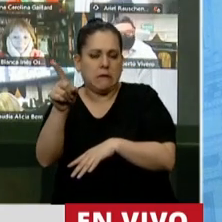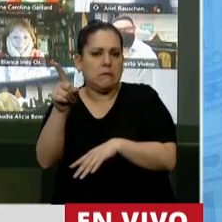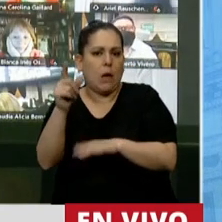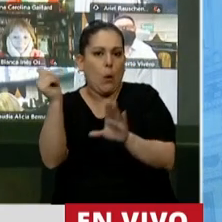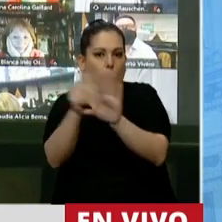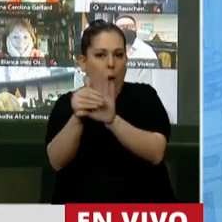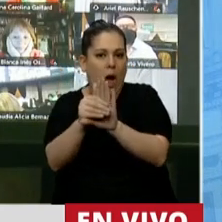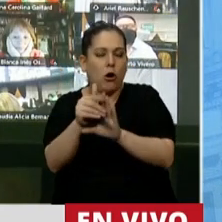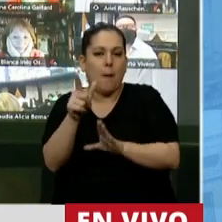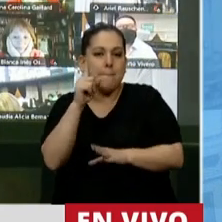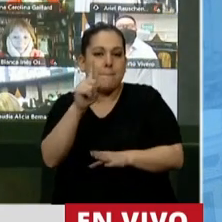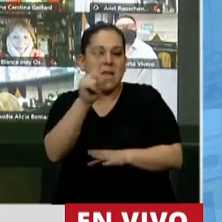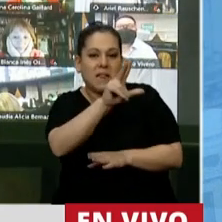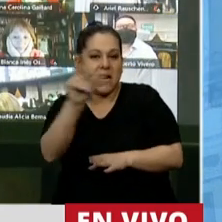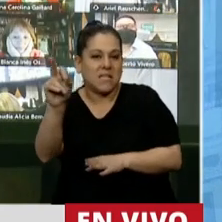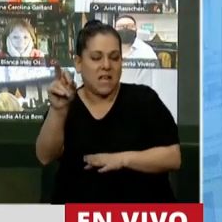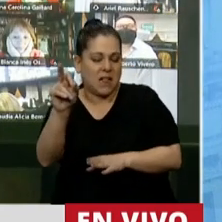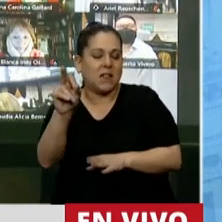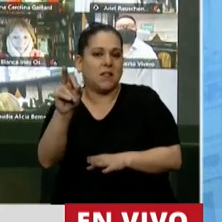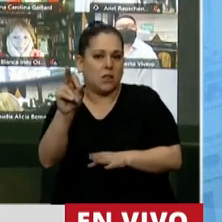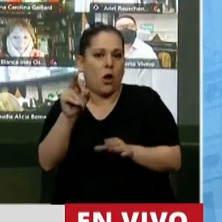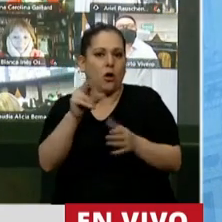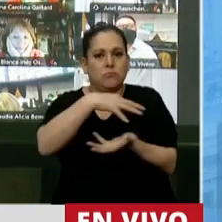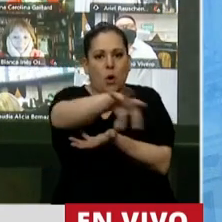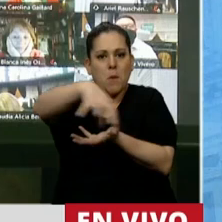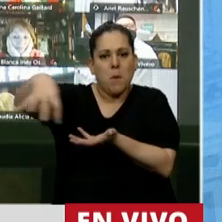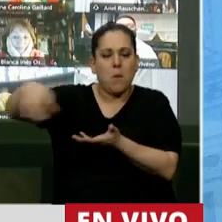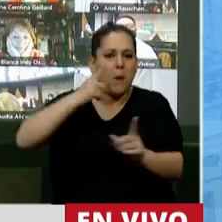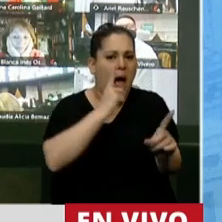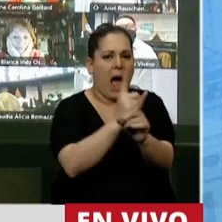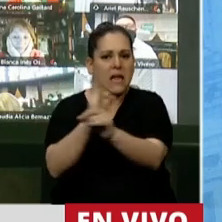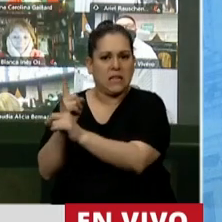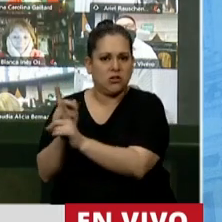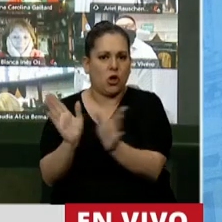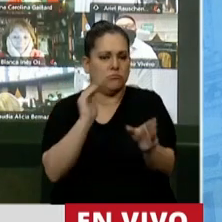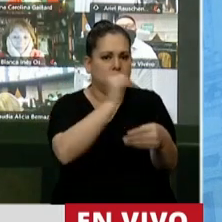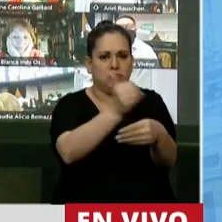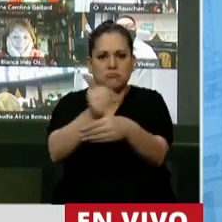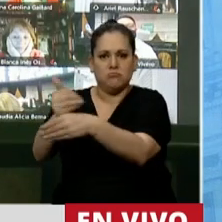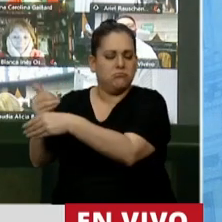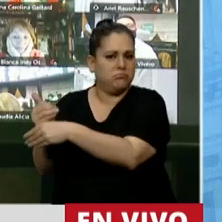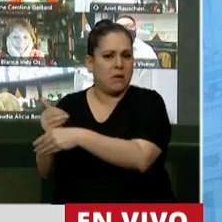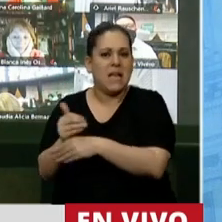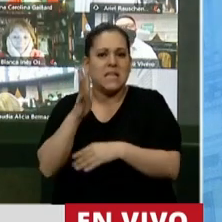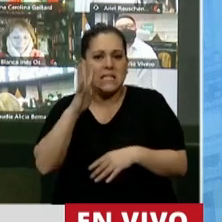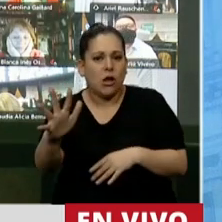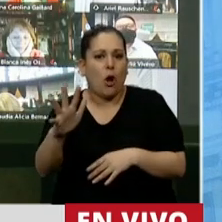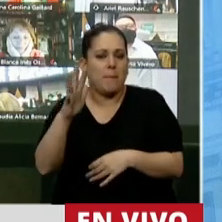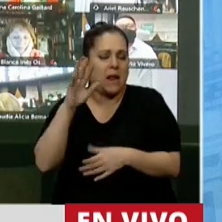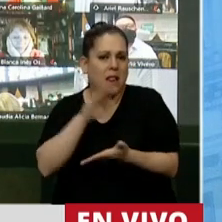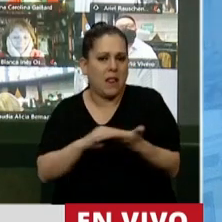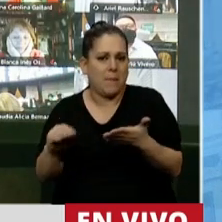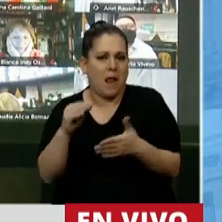una entidad bancaria con casi 1.300 puntos de atención cerrados, con más de 5.000 empleos cerrados.